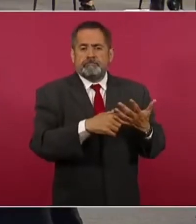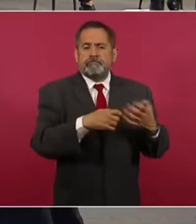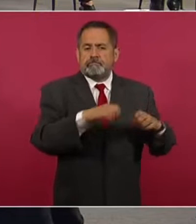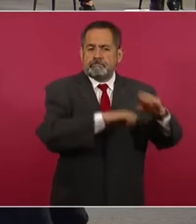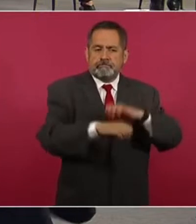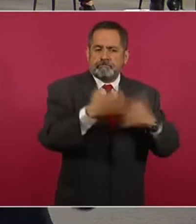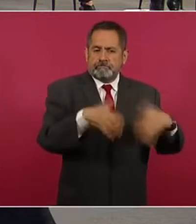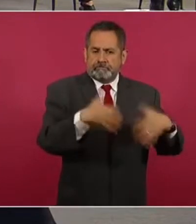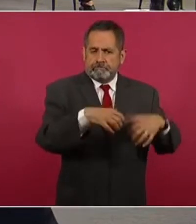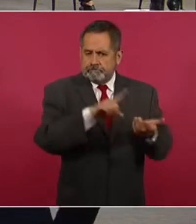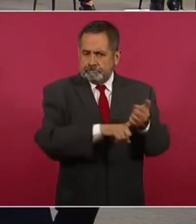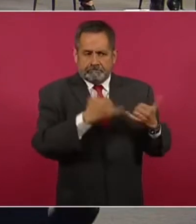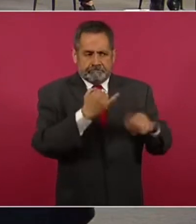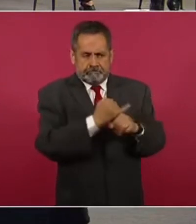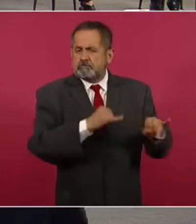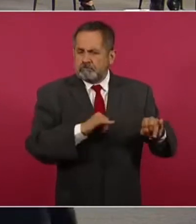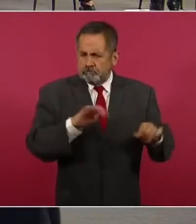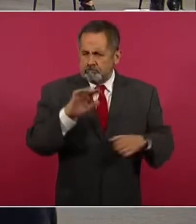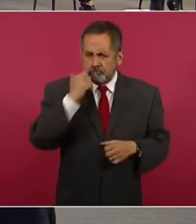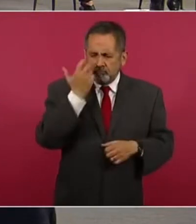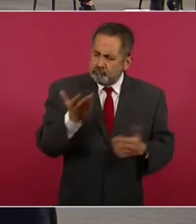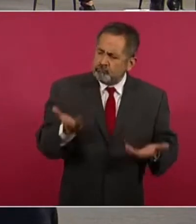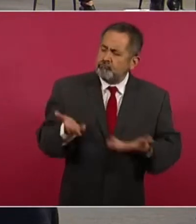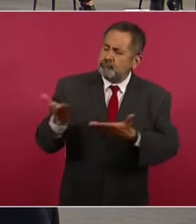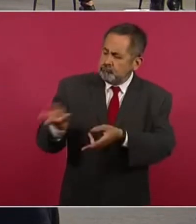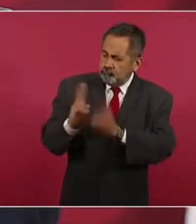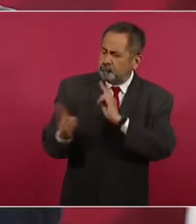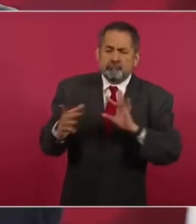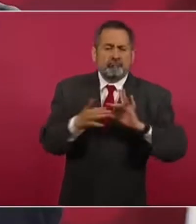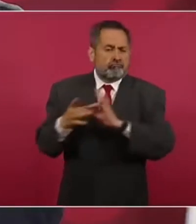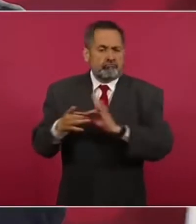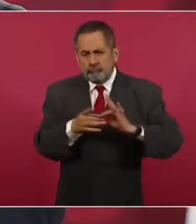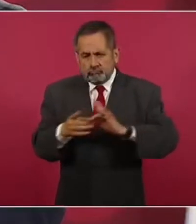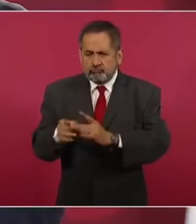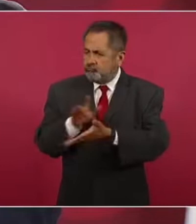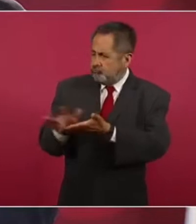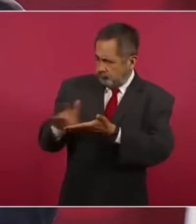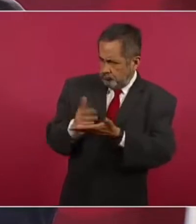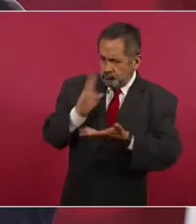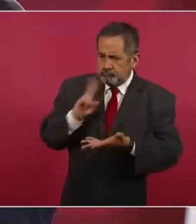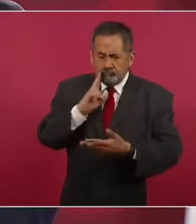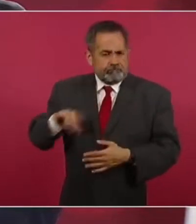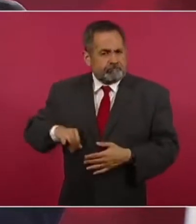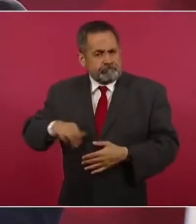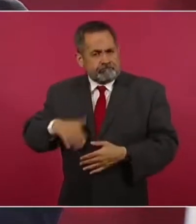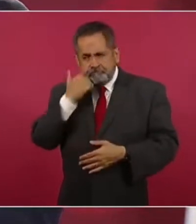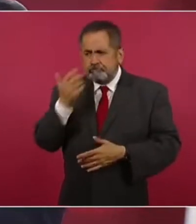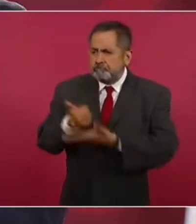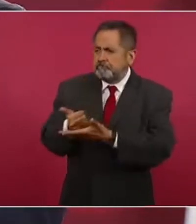colaboración, apoyo, interés en ayudar